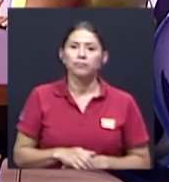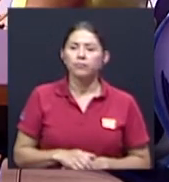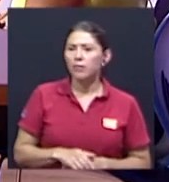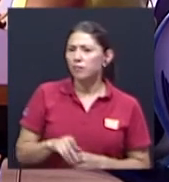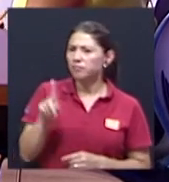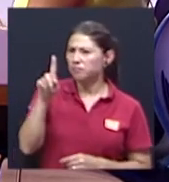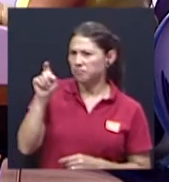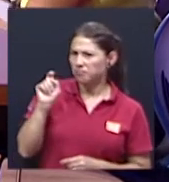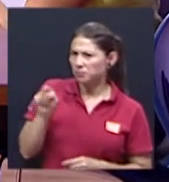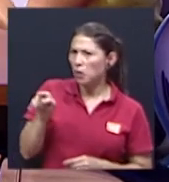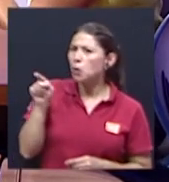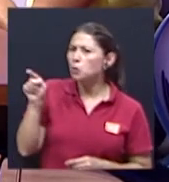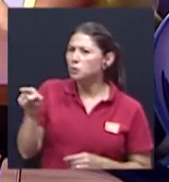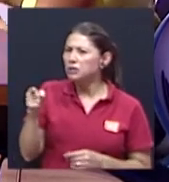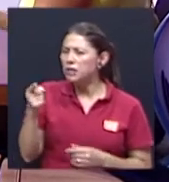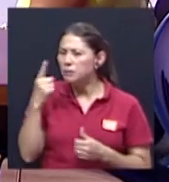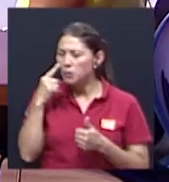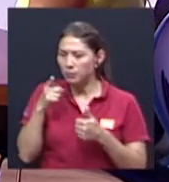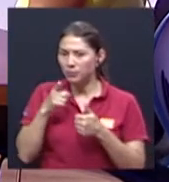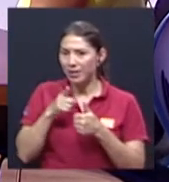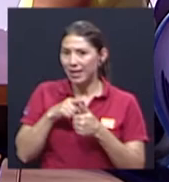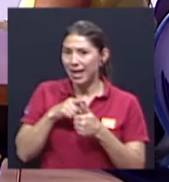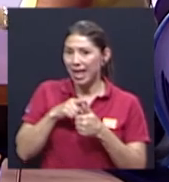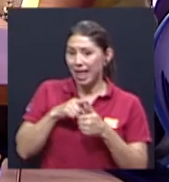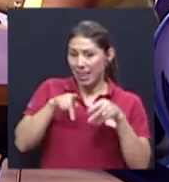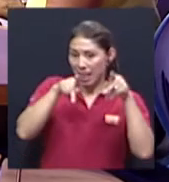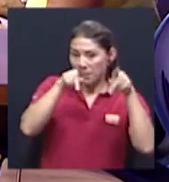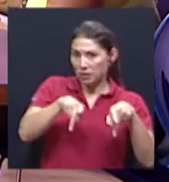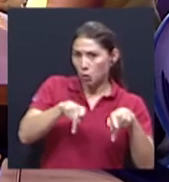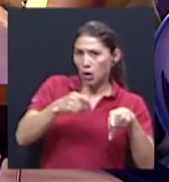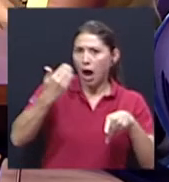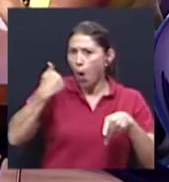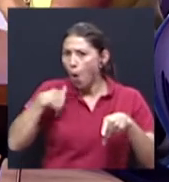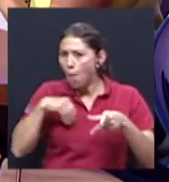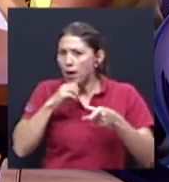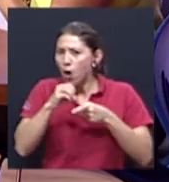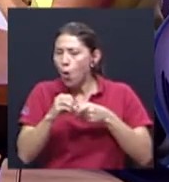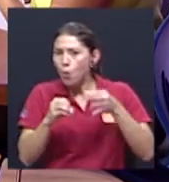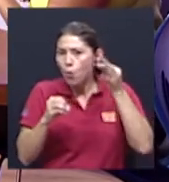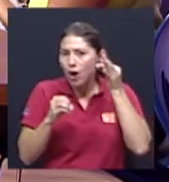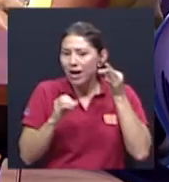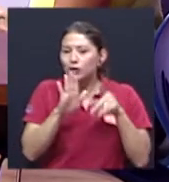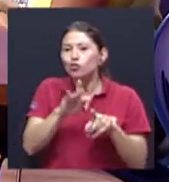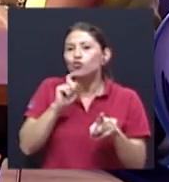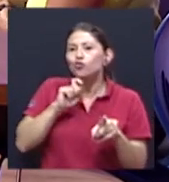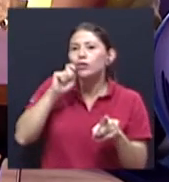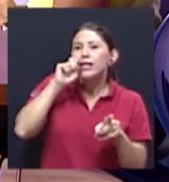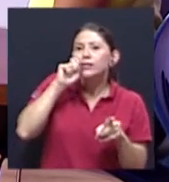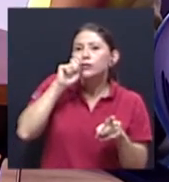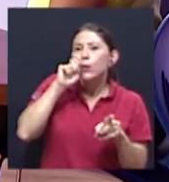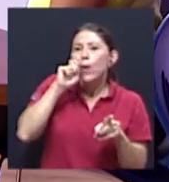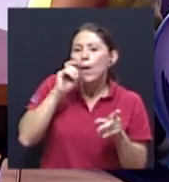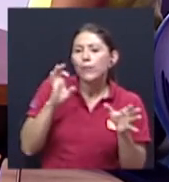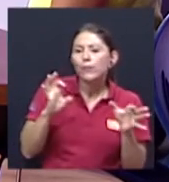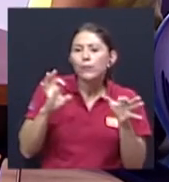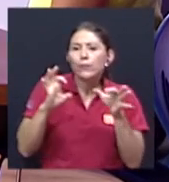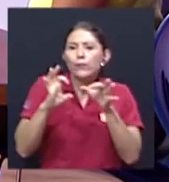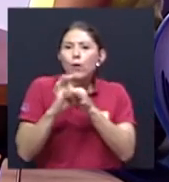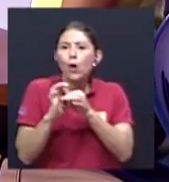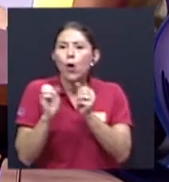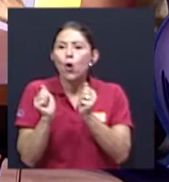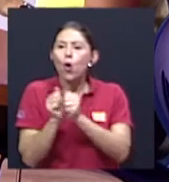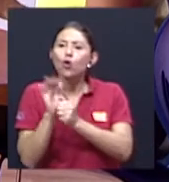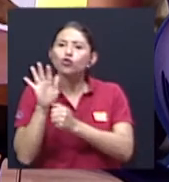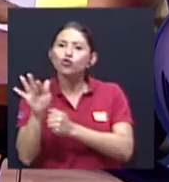relación entre el sexo de la persona, hombre-mujer, y su afiliación religiosa? Sí, claro.